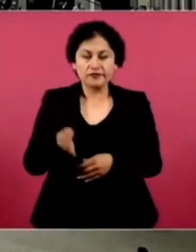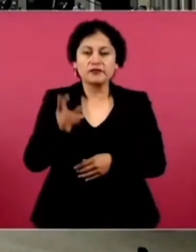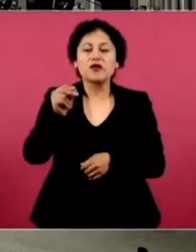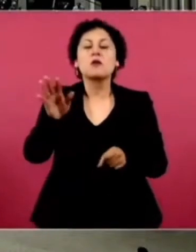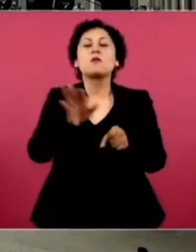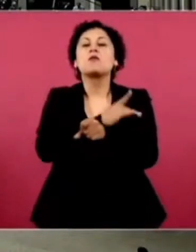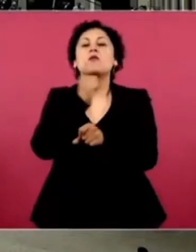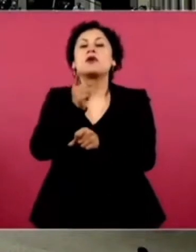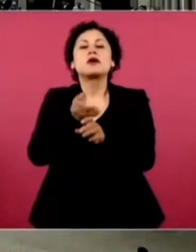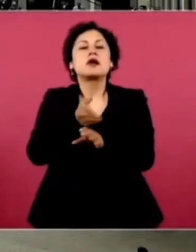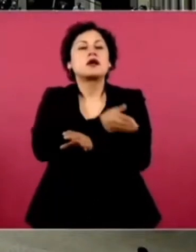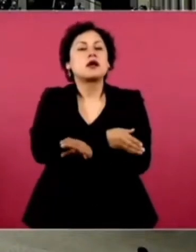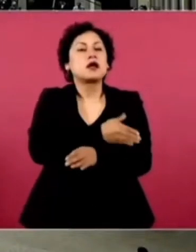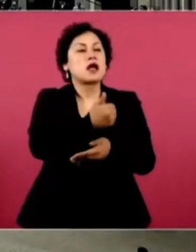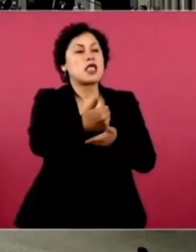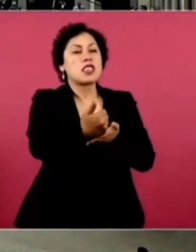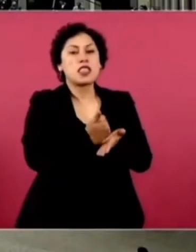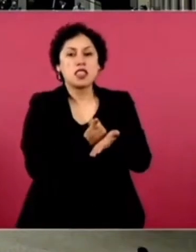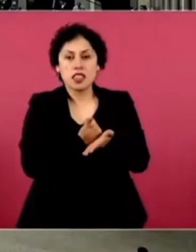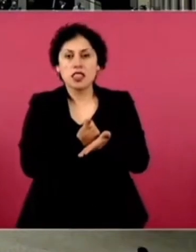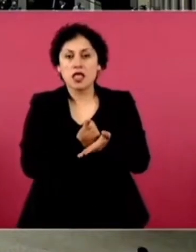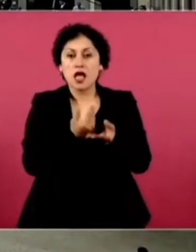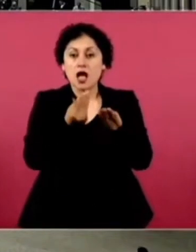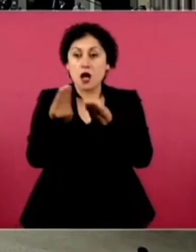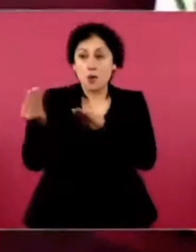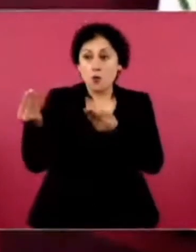Muchas autoridades civiles. Se esconden.